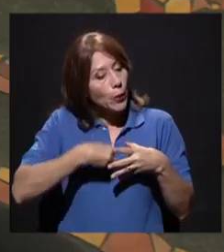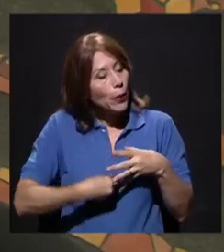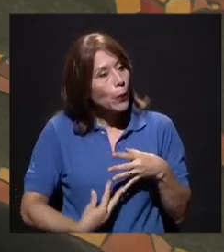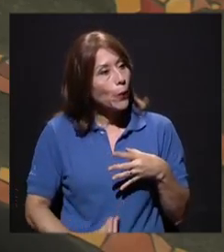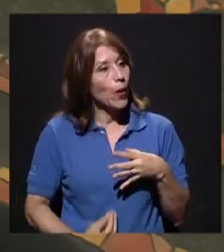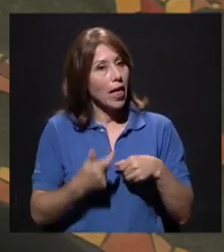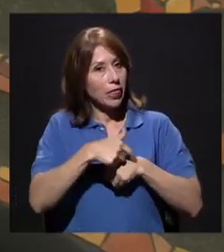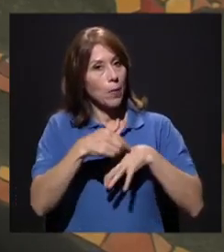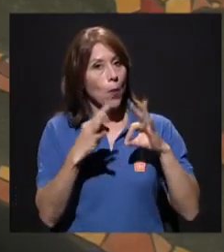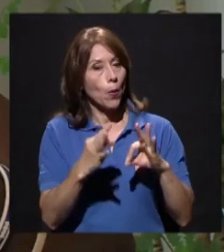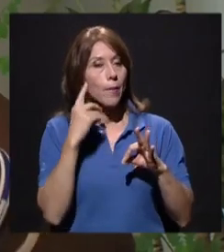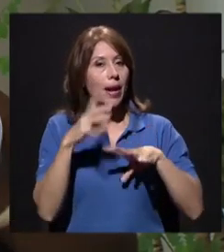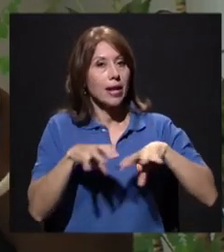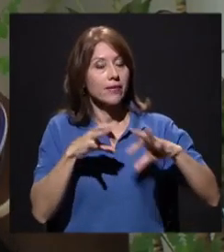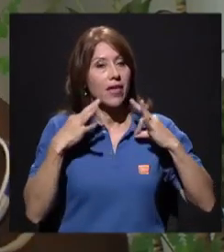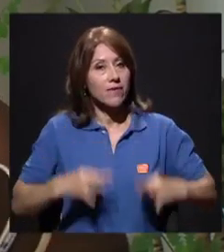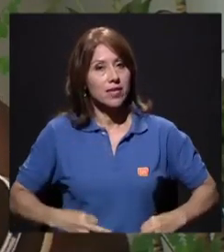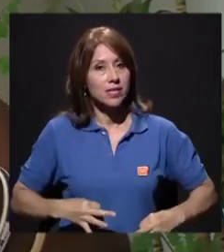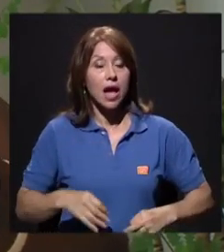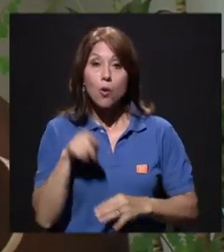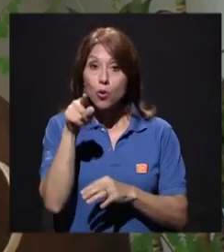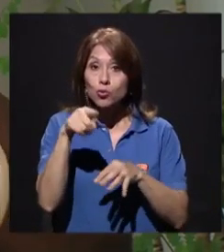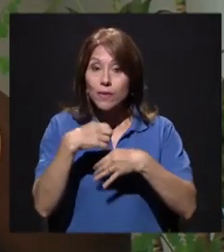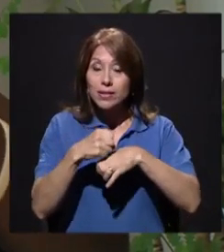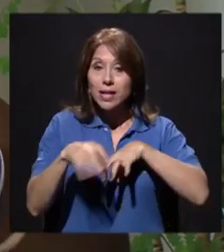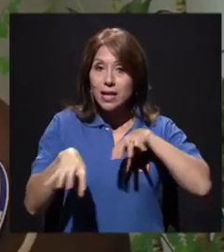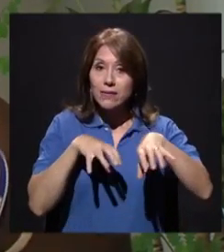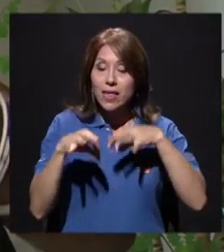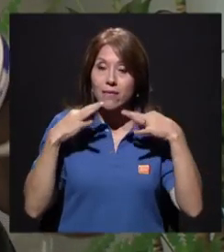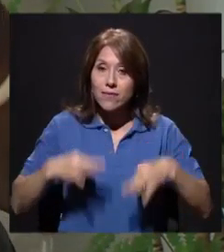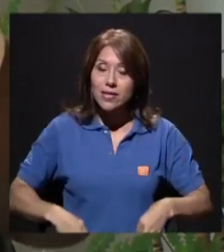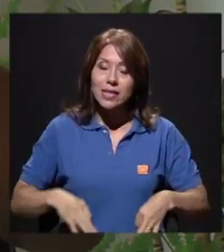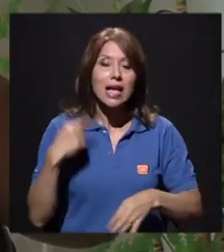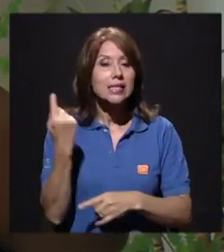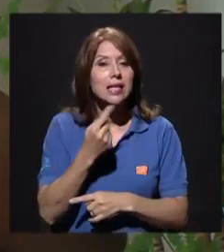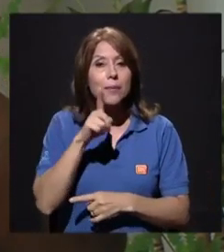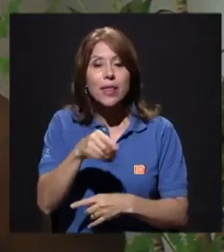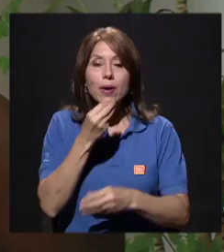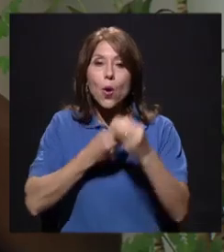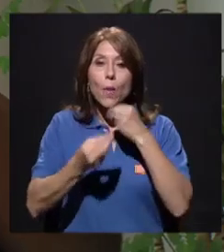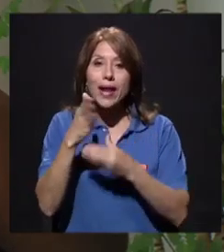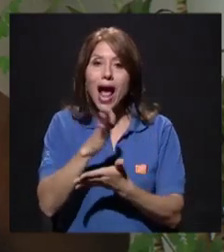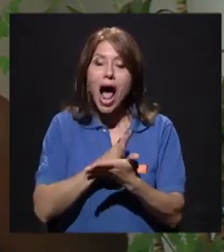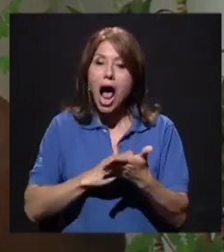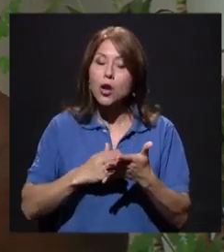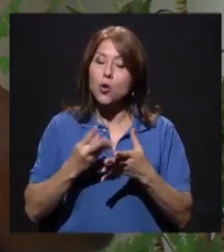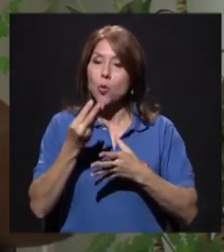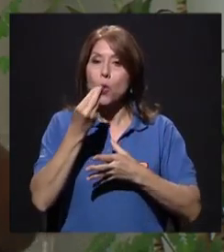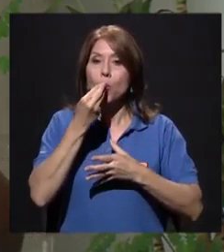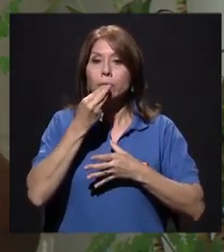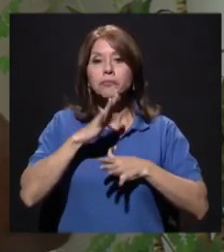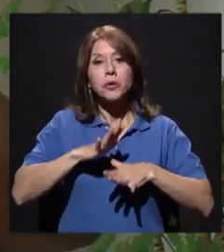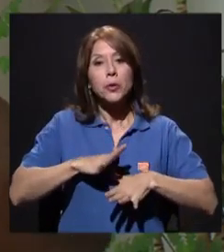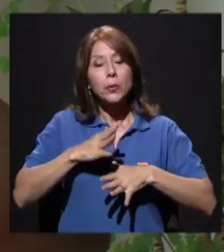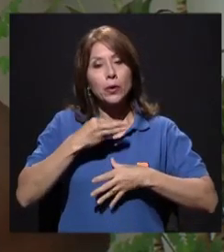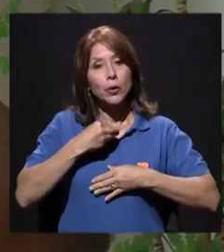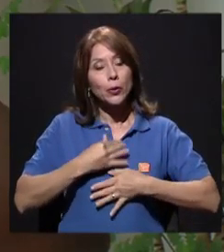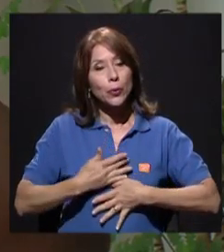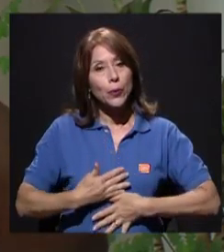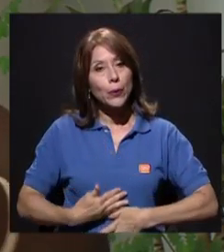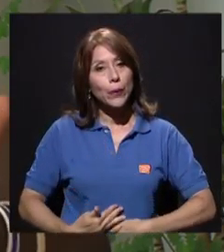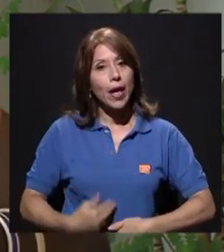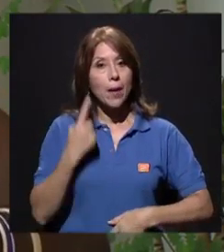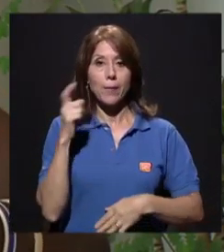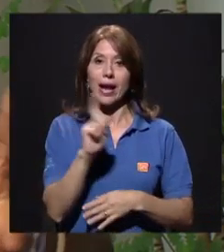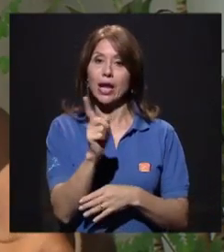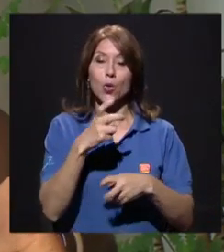de la actividad física usted tiene que comerse algo que pueda ser digerible y que no le vaya a producir alguna molestia durante la actividad física.